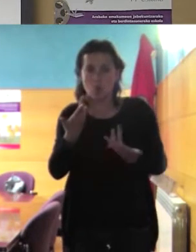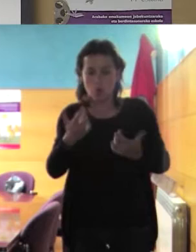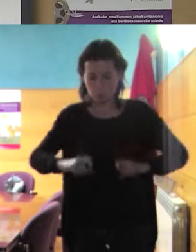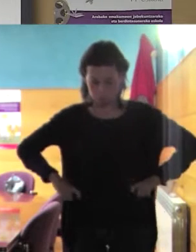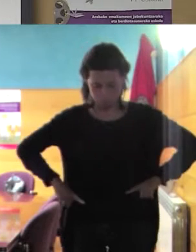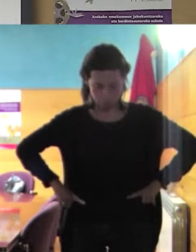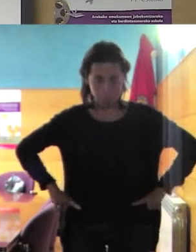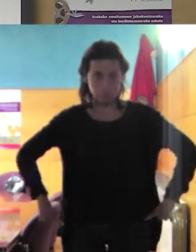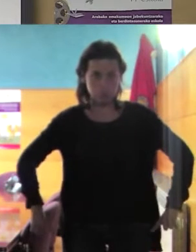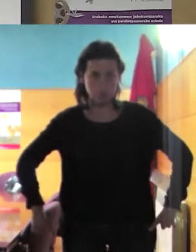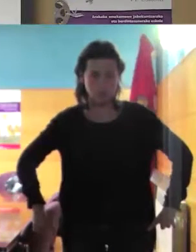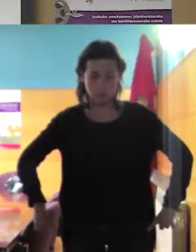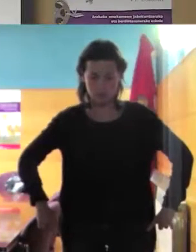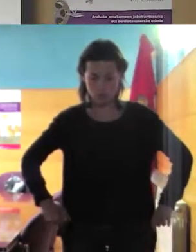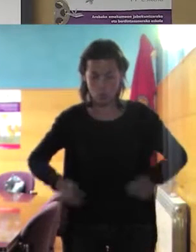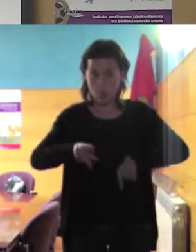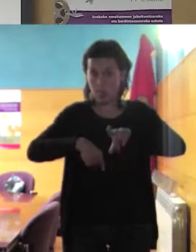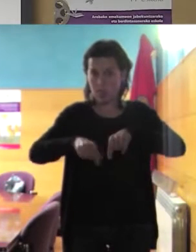de un largo invierno sin depilarme?